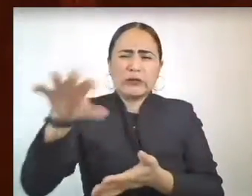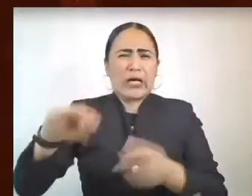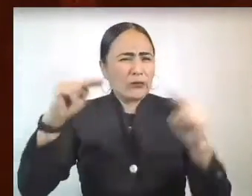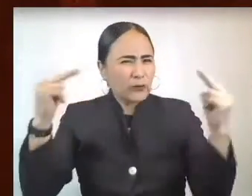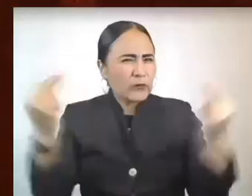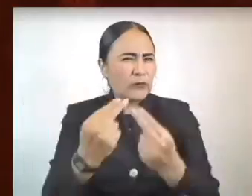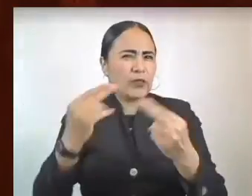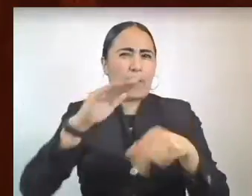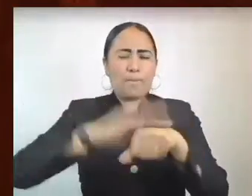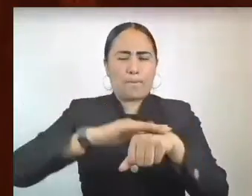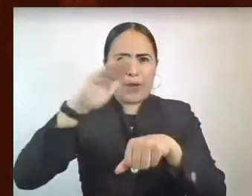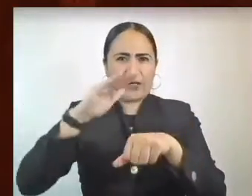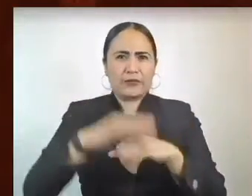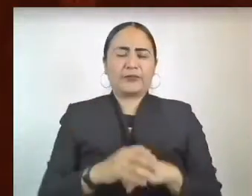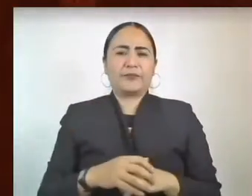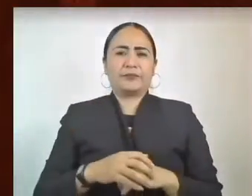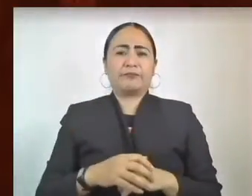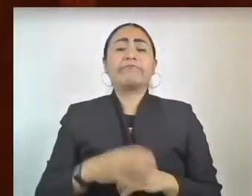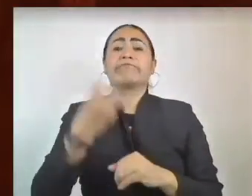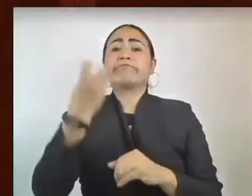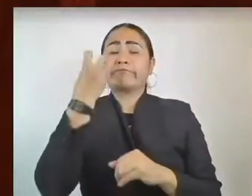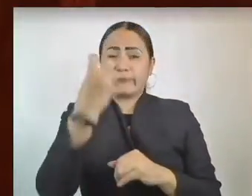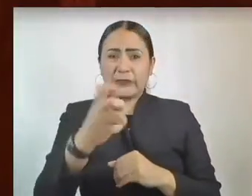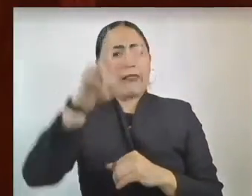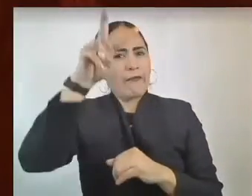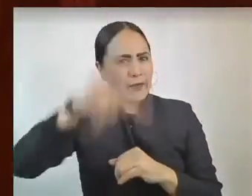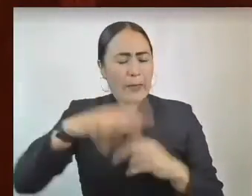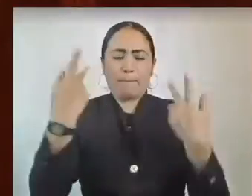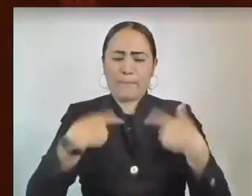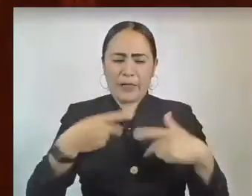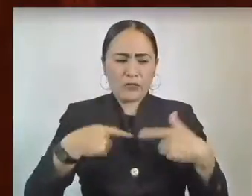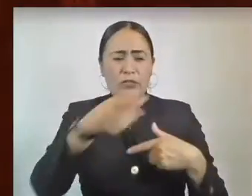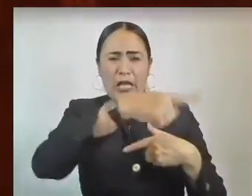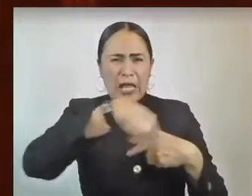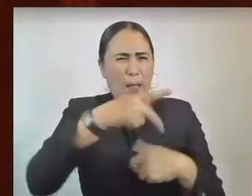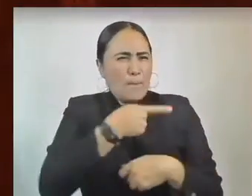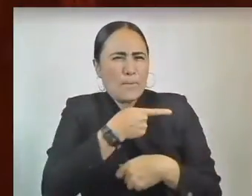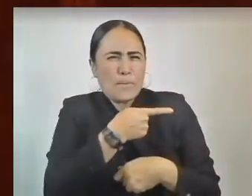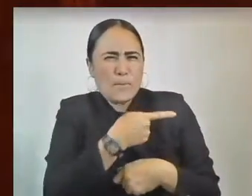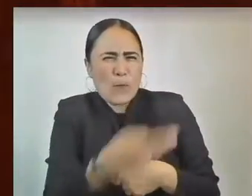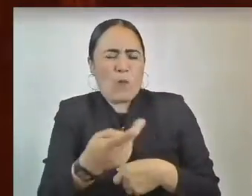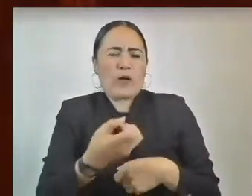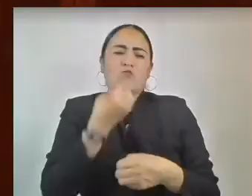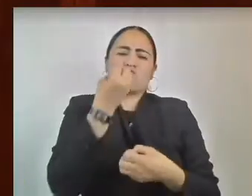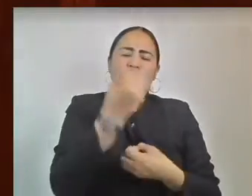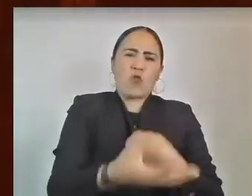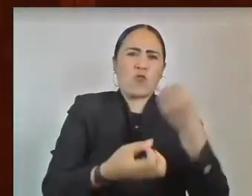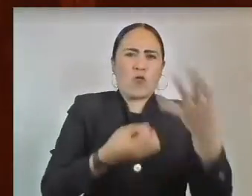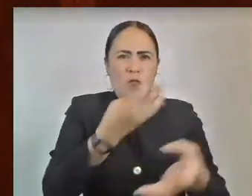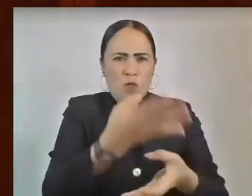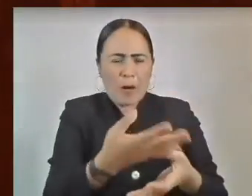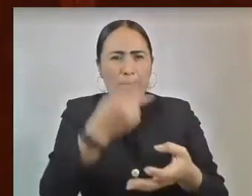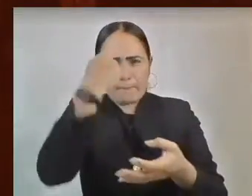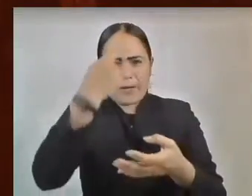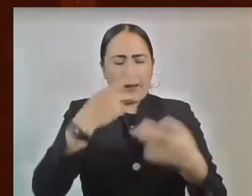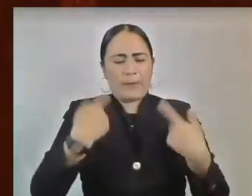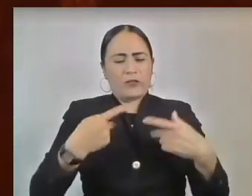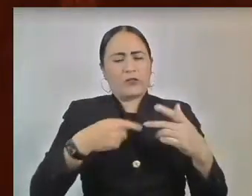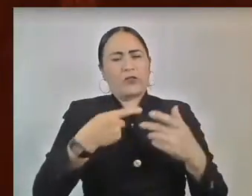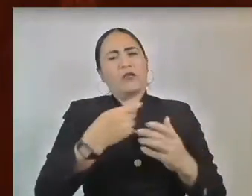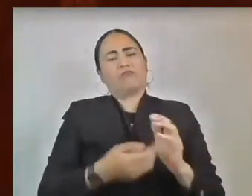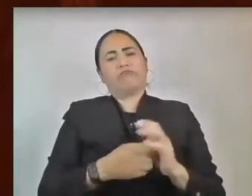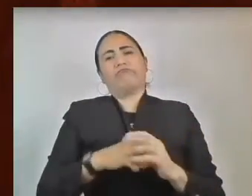con ello realmente atacar la pobreza y la vulnerabilidad de los diferentes sectores. En